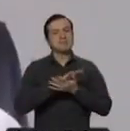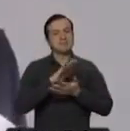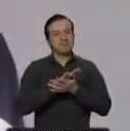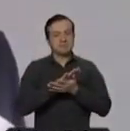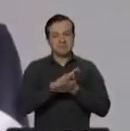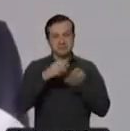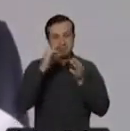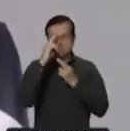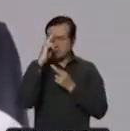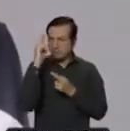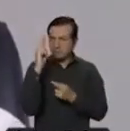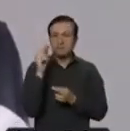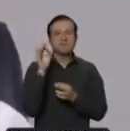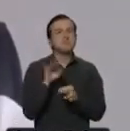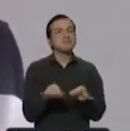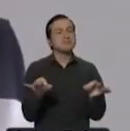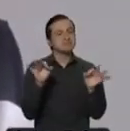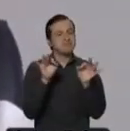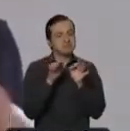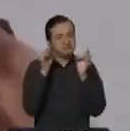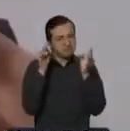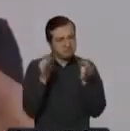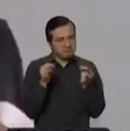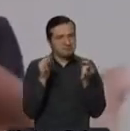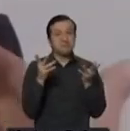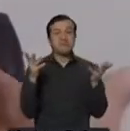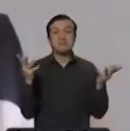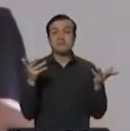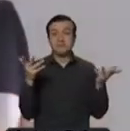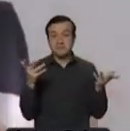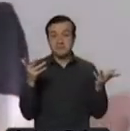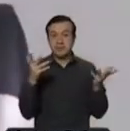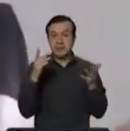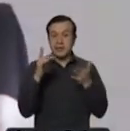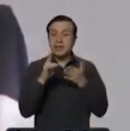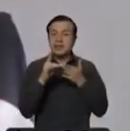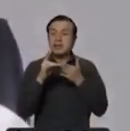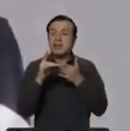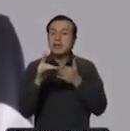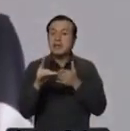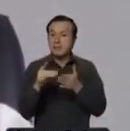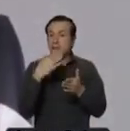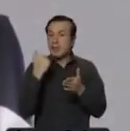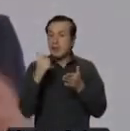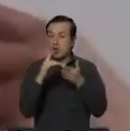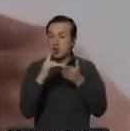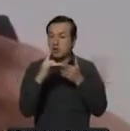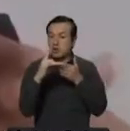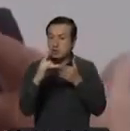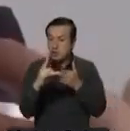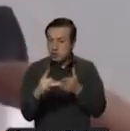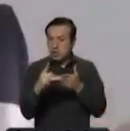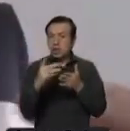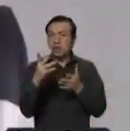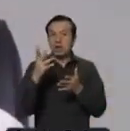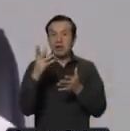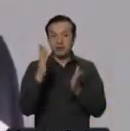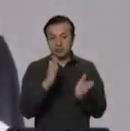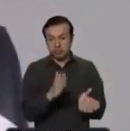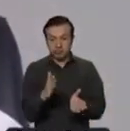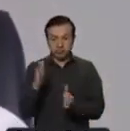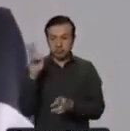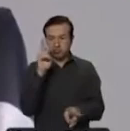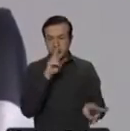disciplina para permitirnos orientar las intervenciones que hay que